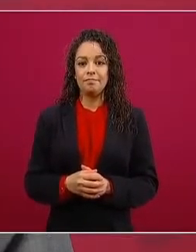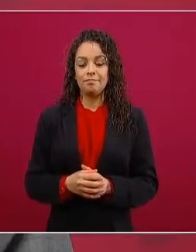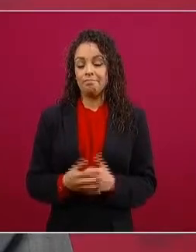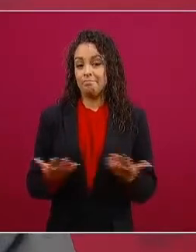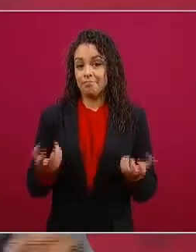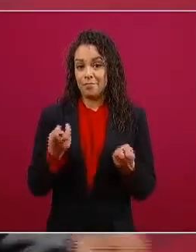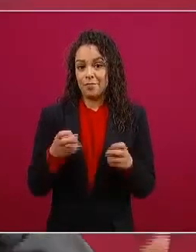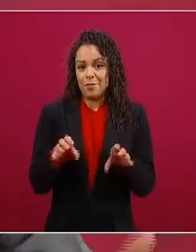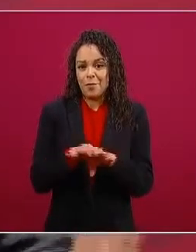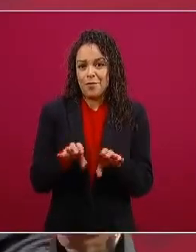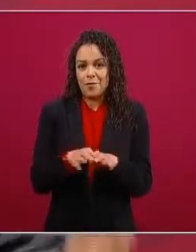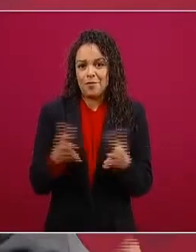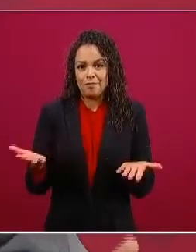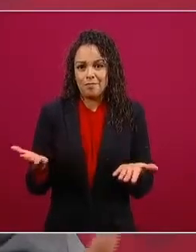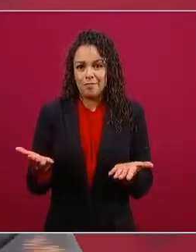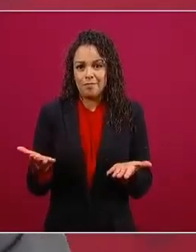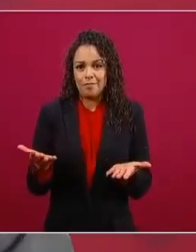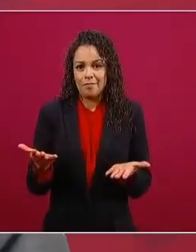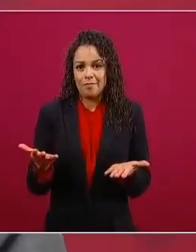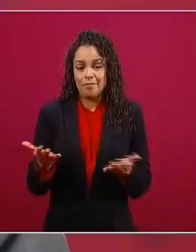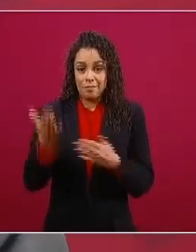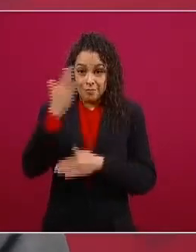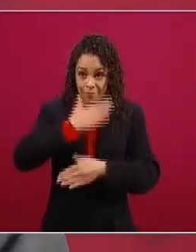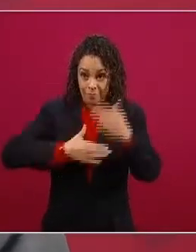¿de qué sirvió el crecimiento?